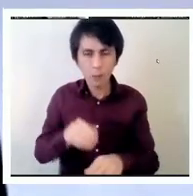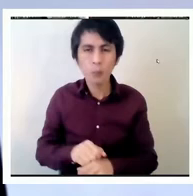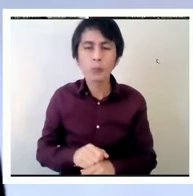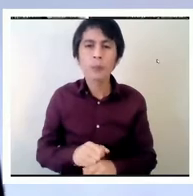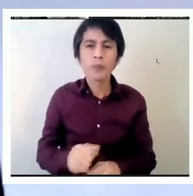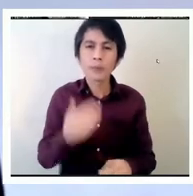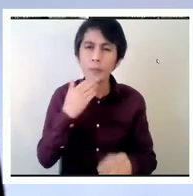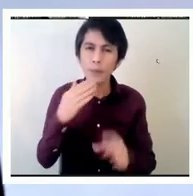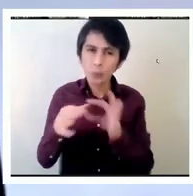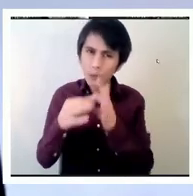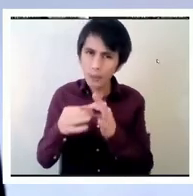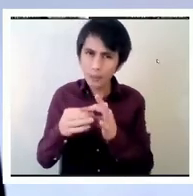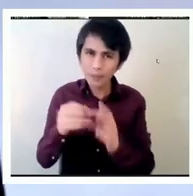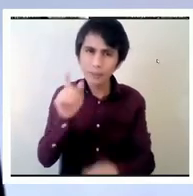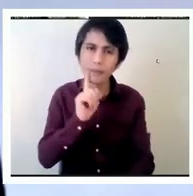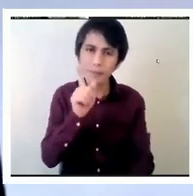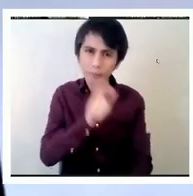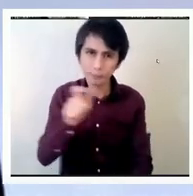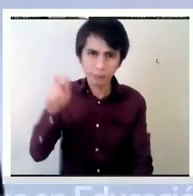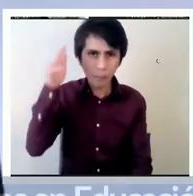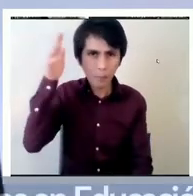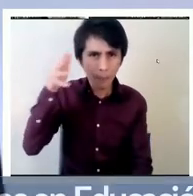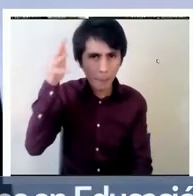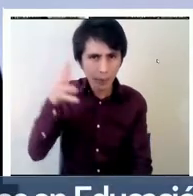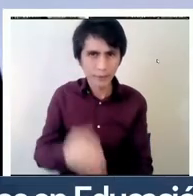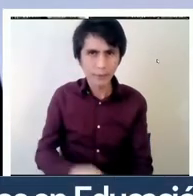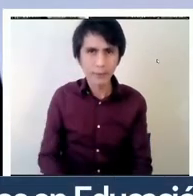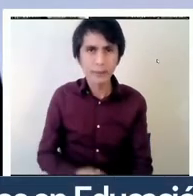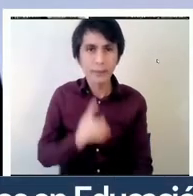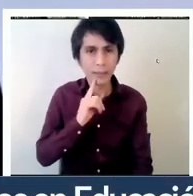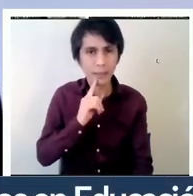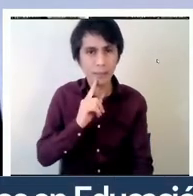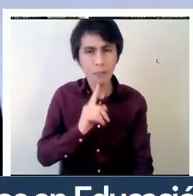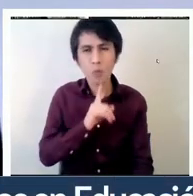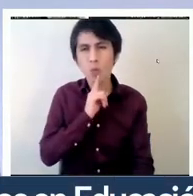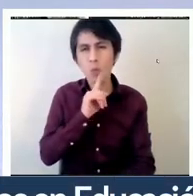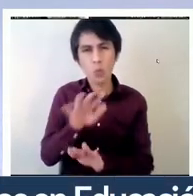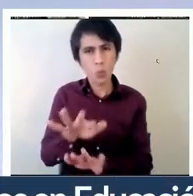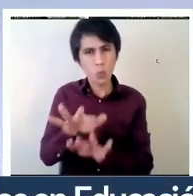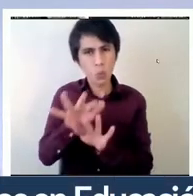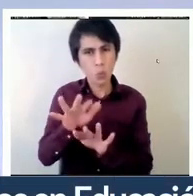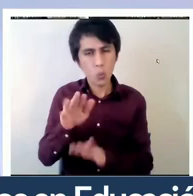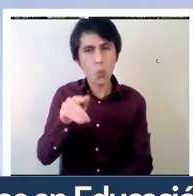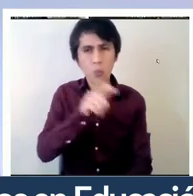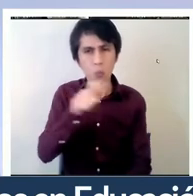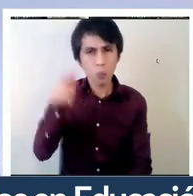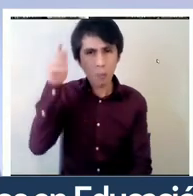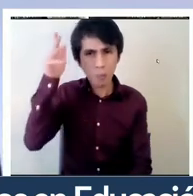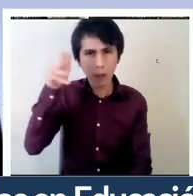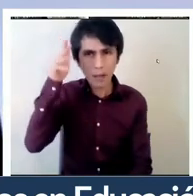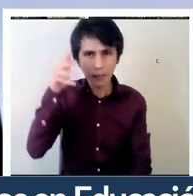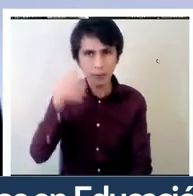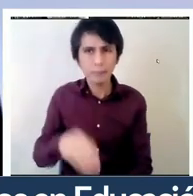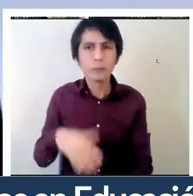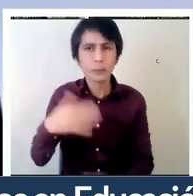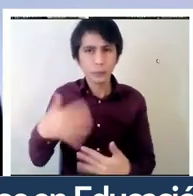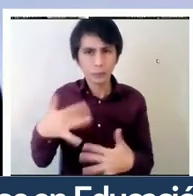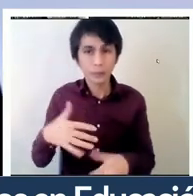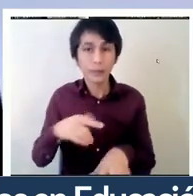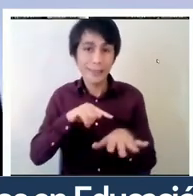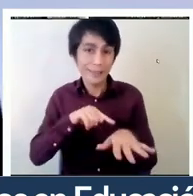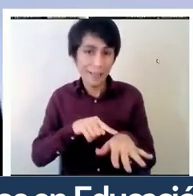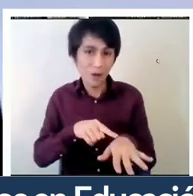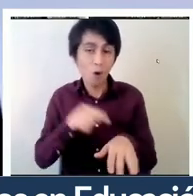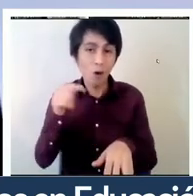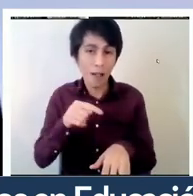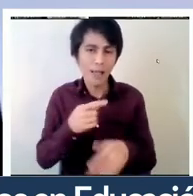nuestros panelistas. Tenemos un panel de lujo, de verdad, un tremendo panel. La tecnología es una de las cosas que